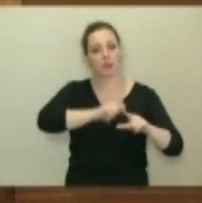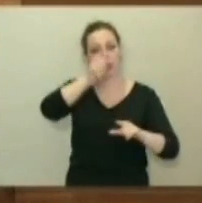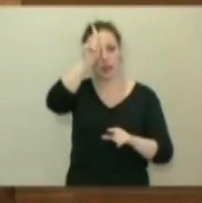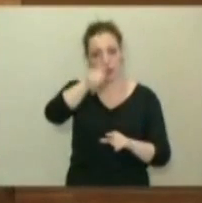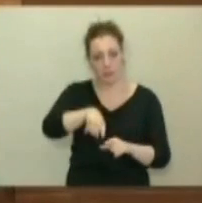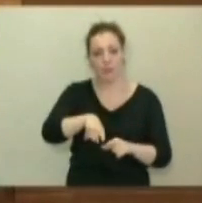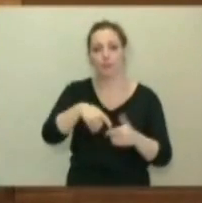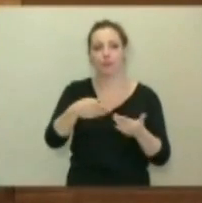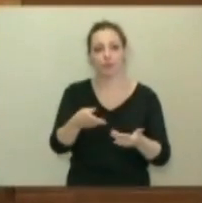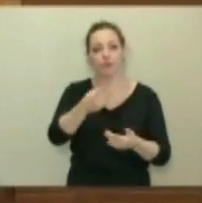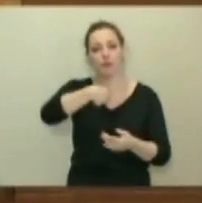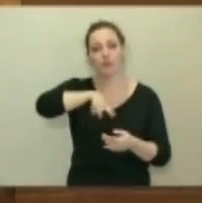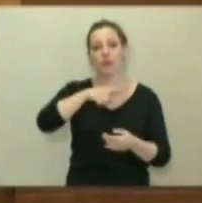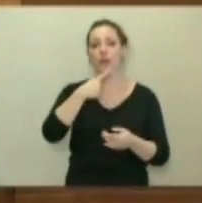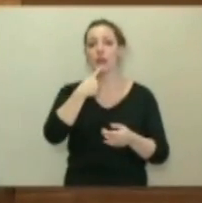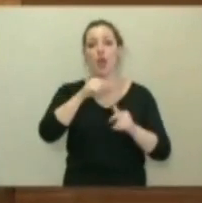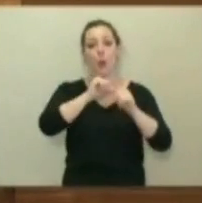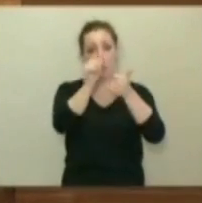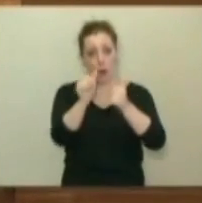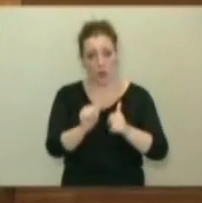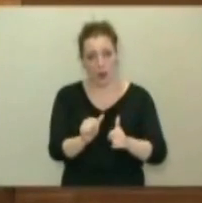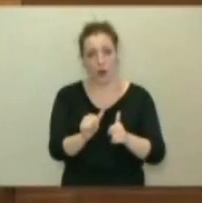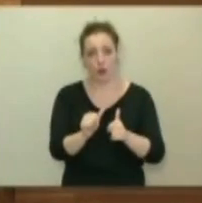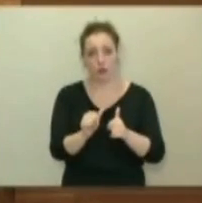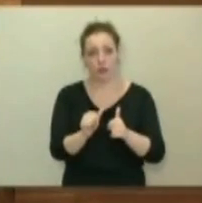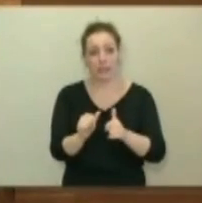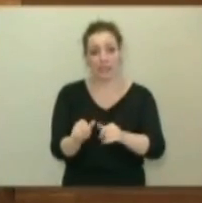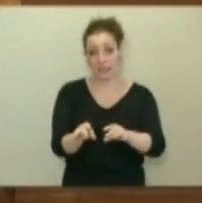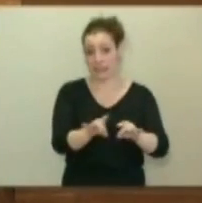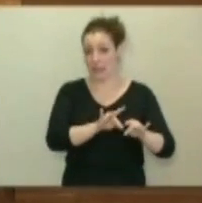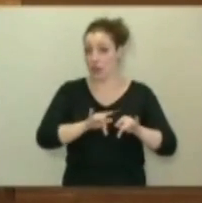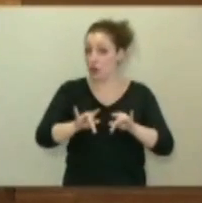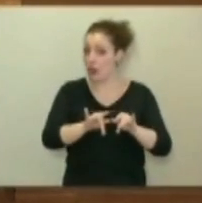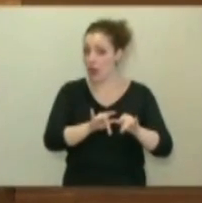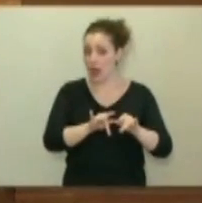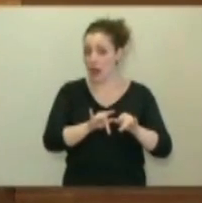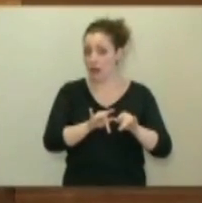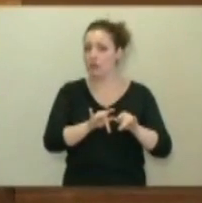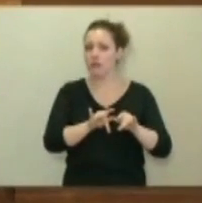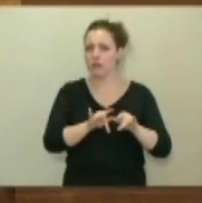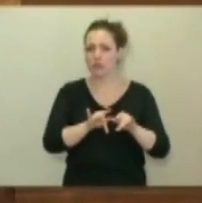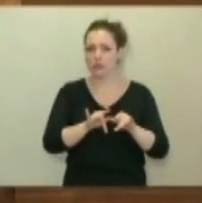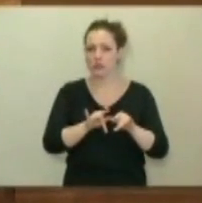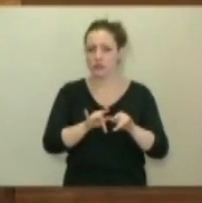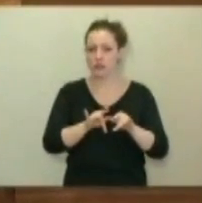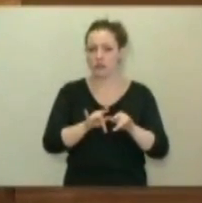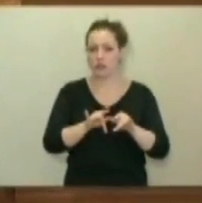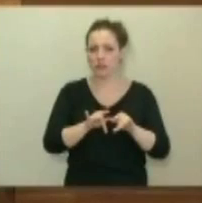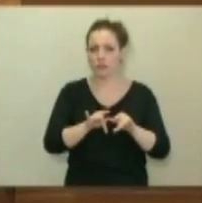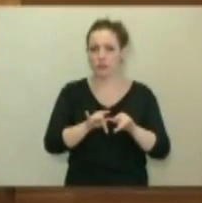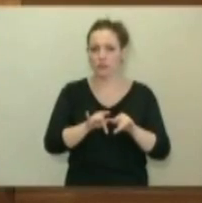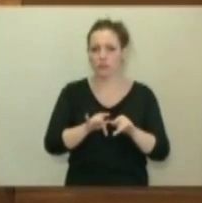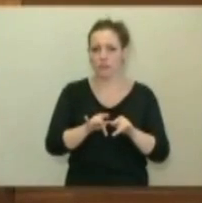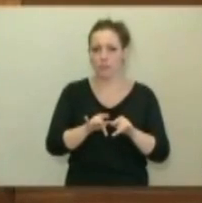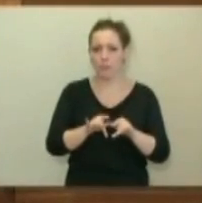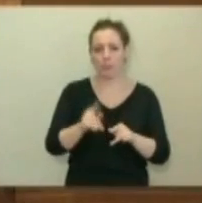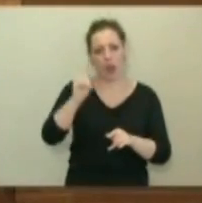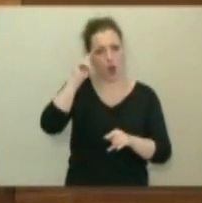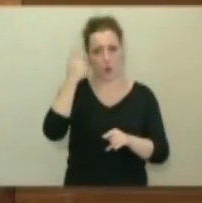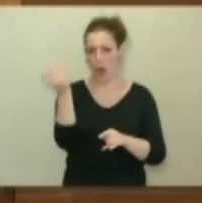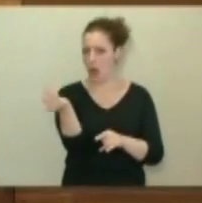Nosotros lo hemos dicho, nuestro modelo territorial no es ninguna excentricidad. Nuestro modelo territorial es un modelo